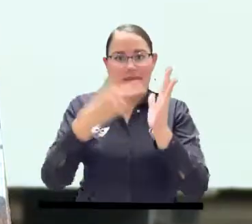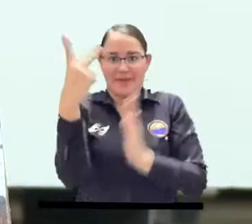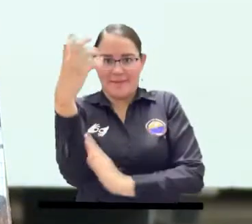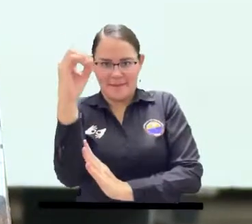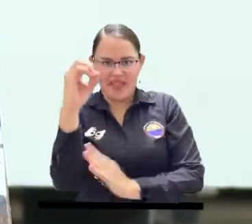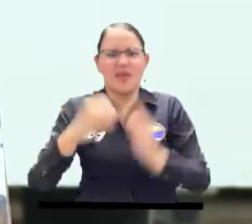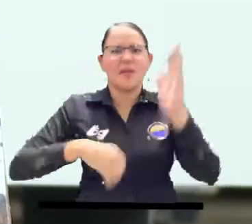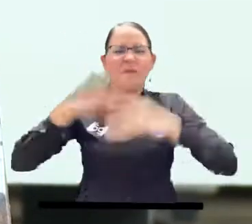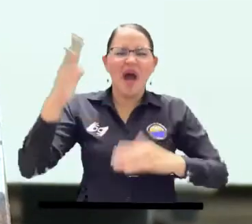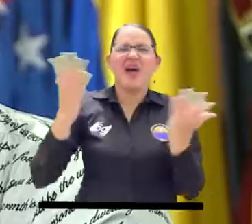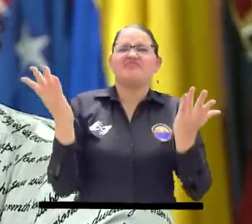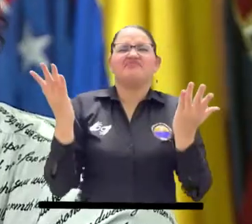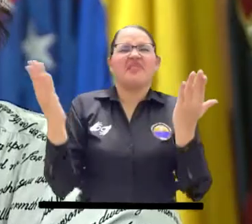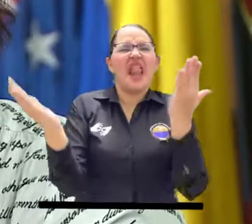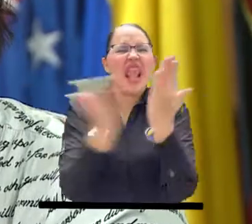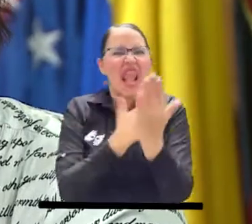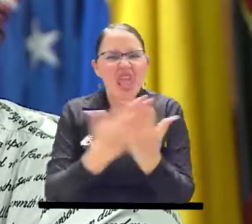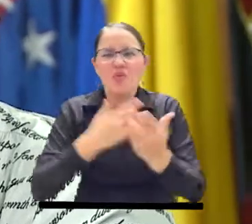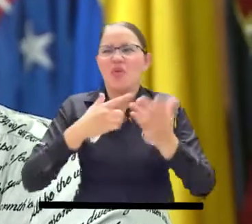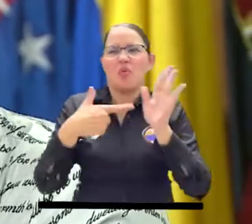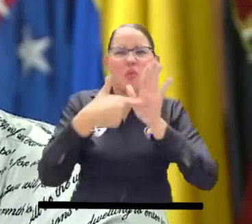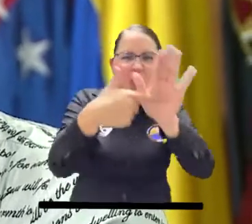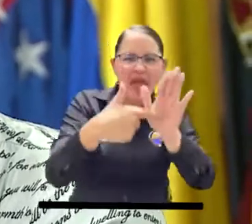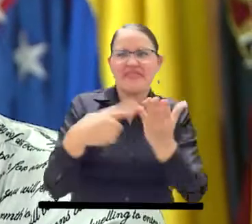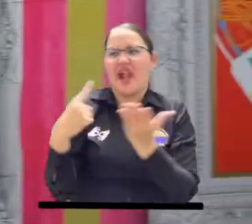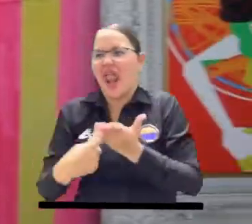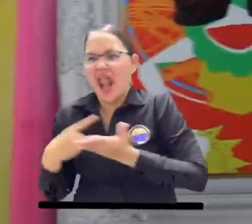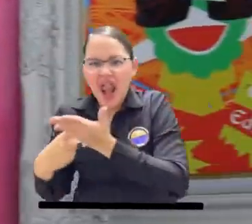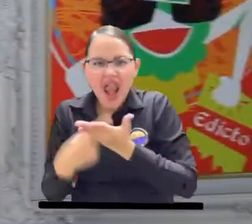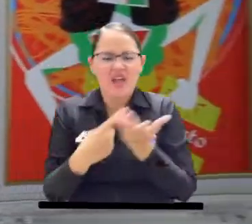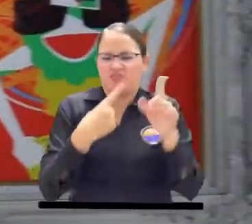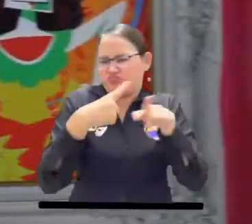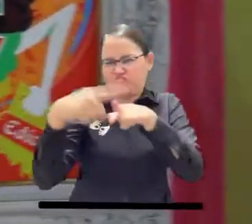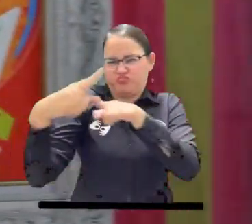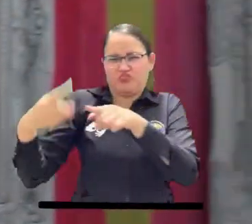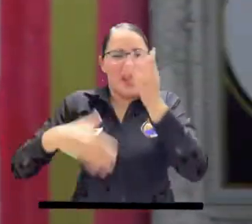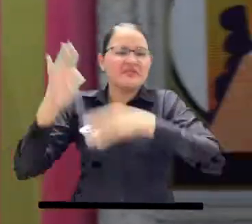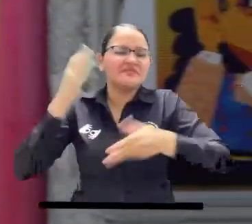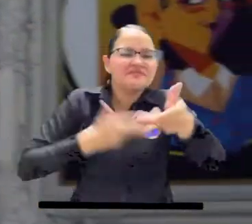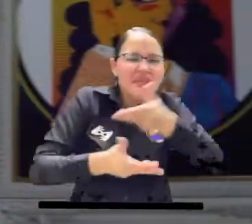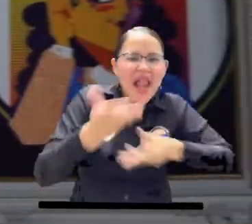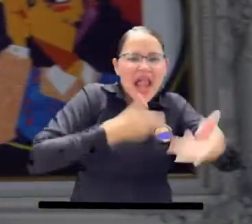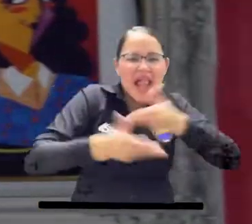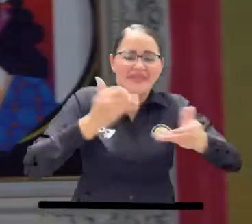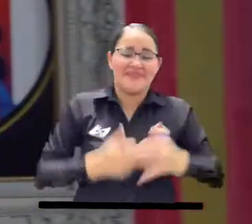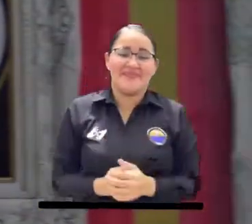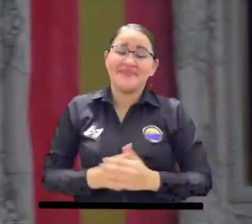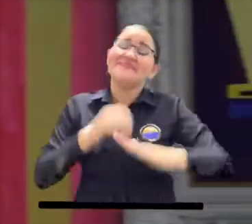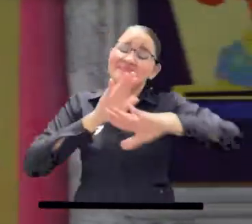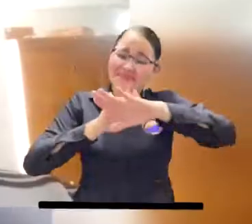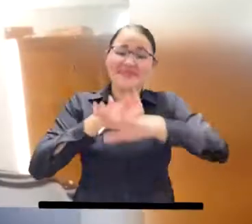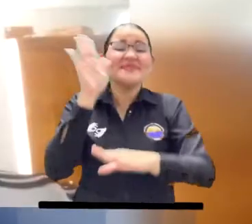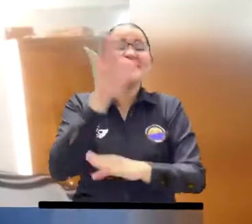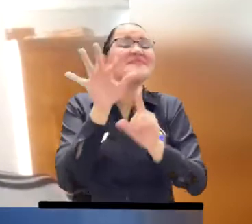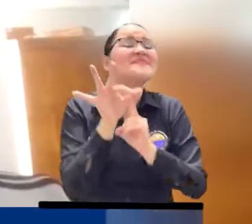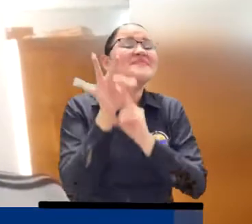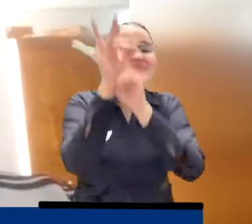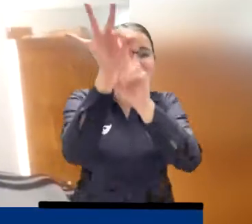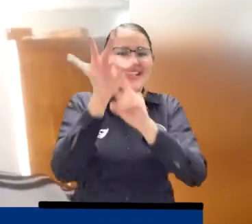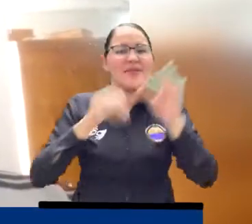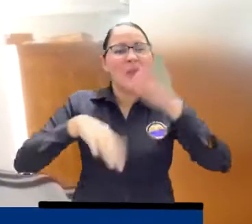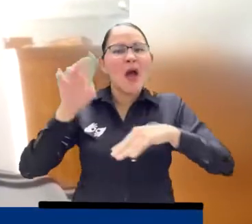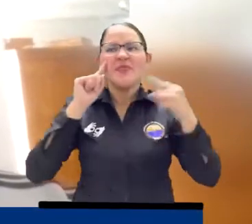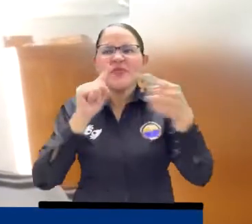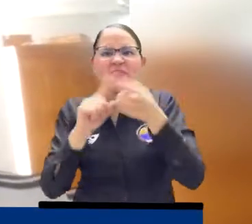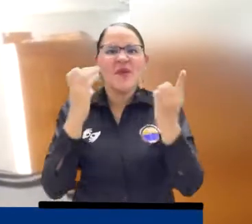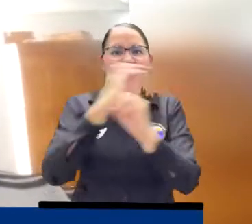incluirá presentaciones de libros, conversatorios, entre otros eventos. Va a ser algo muy especial, académico, vamos a promover